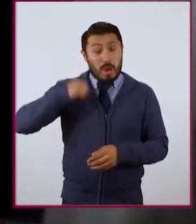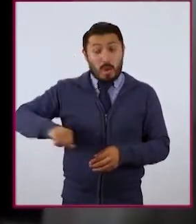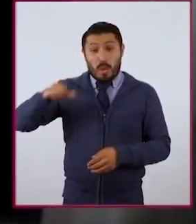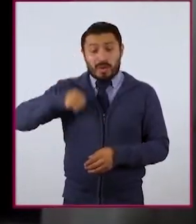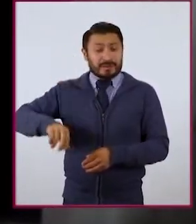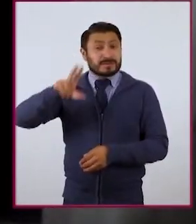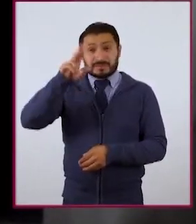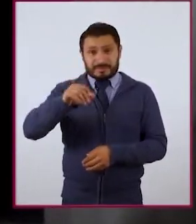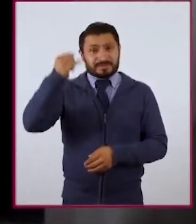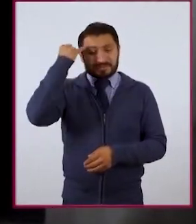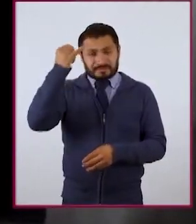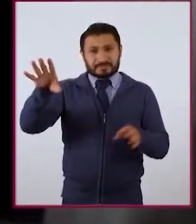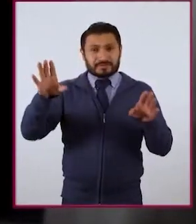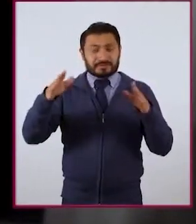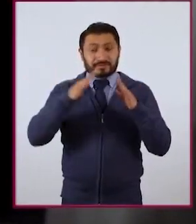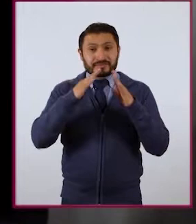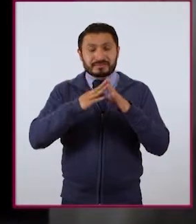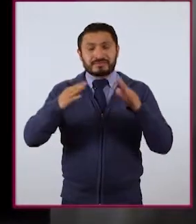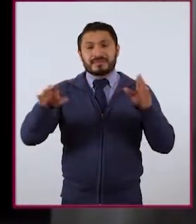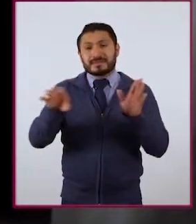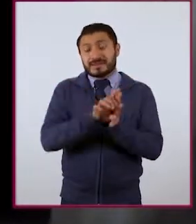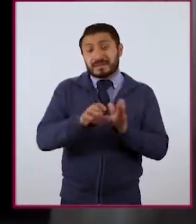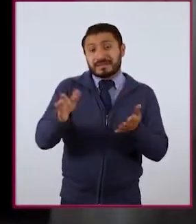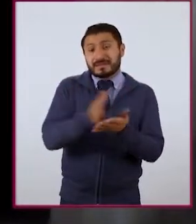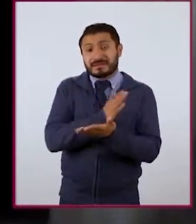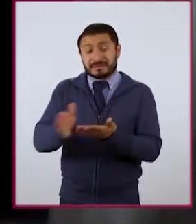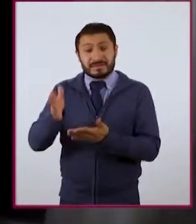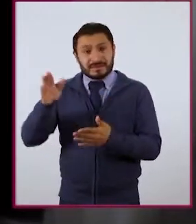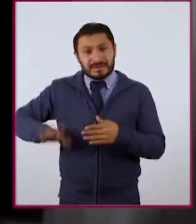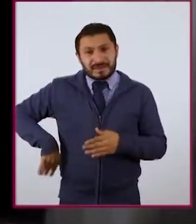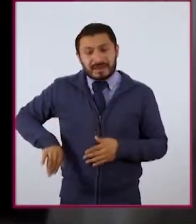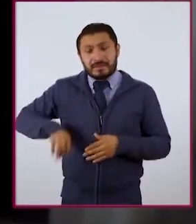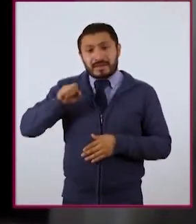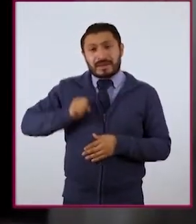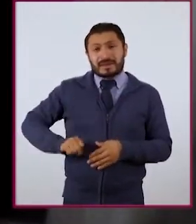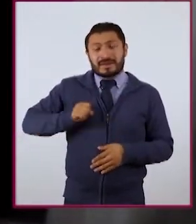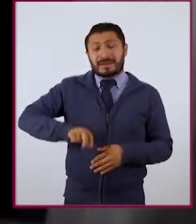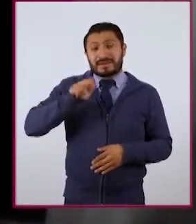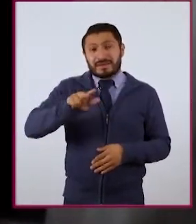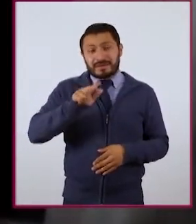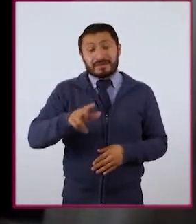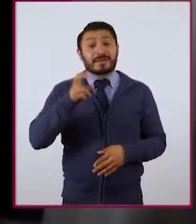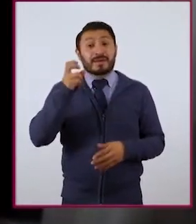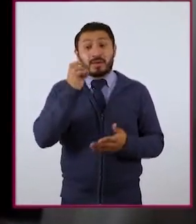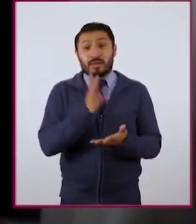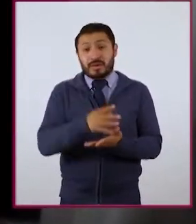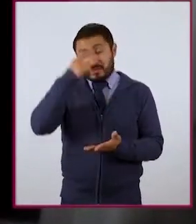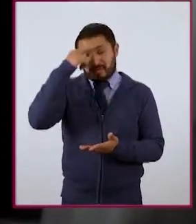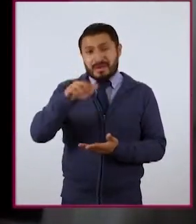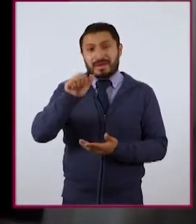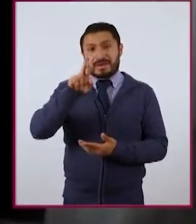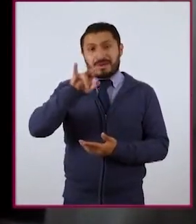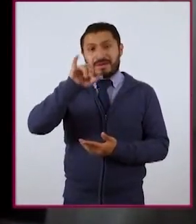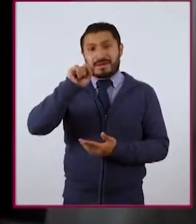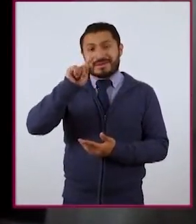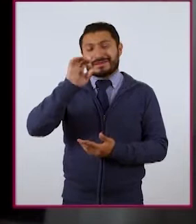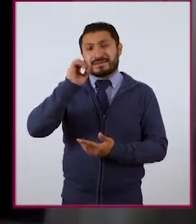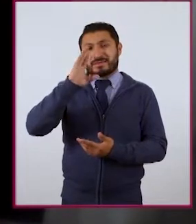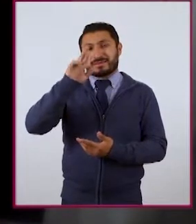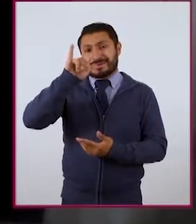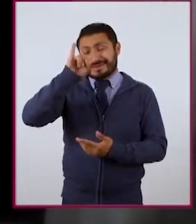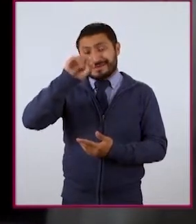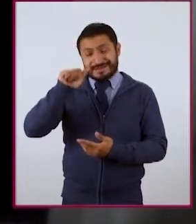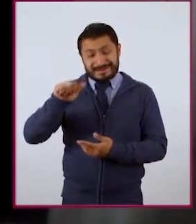idea de la casa con habitaciones separadas surge apenas en el siglo XVIII y solamente para la aristocracia de la época.